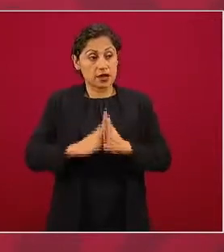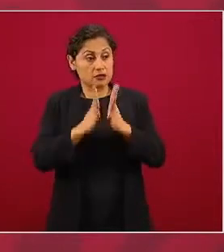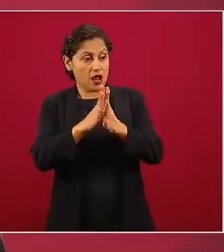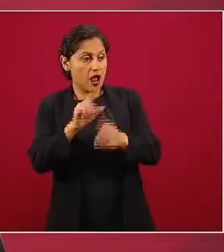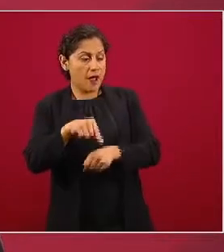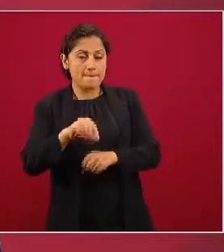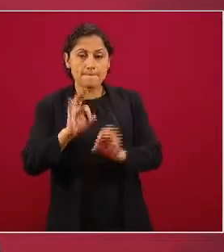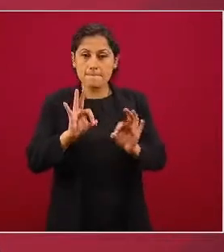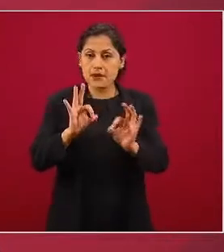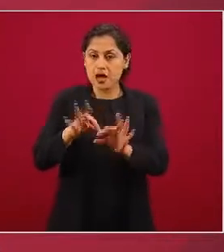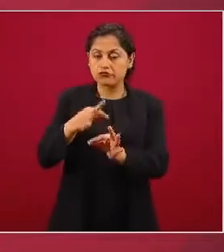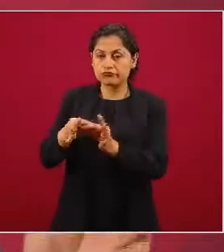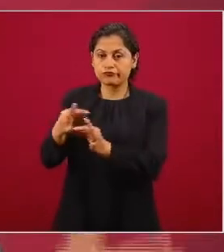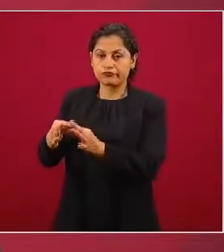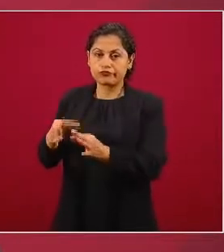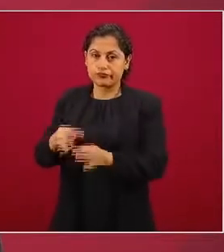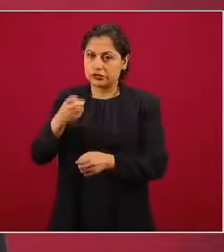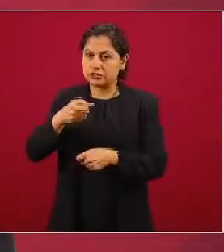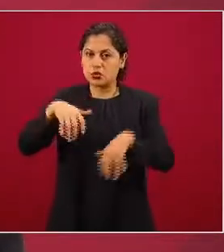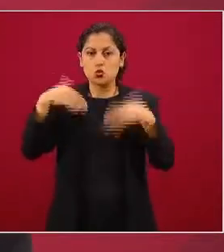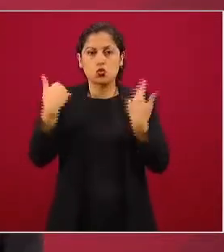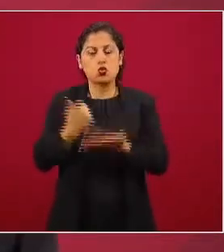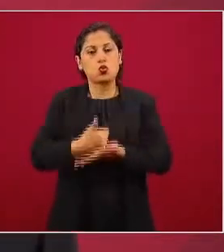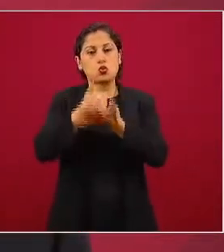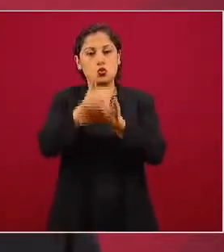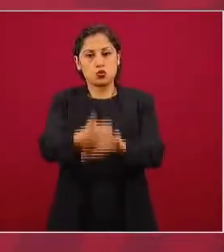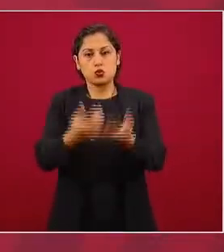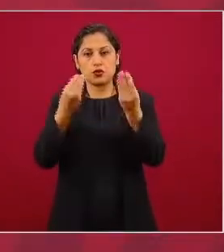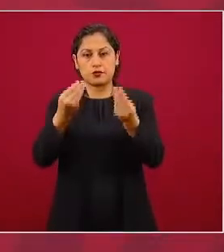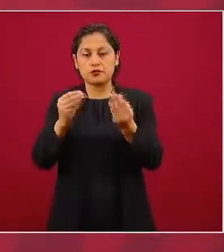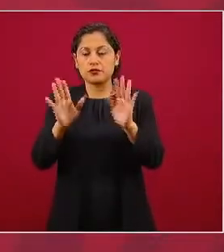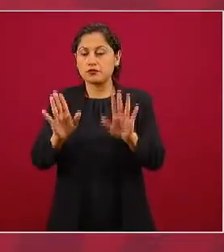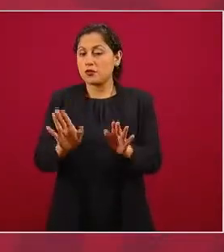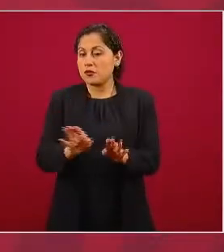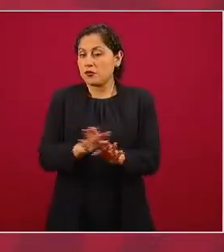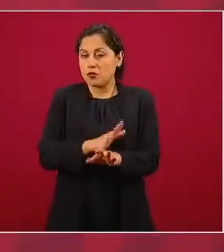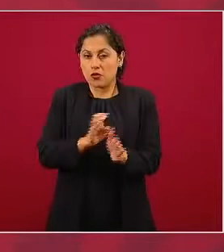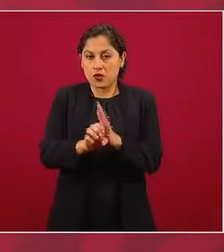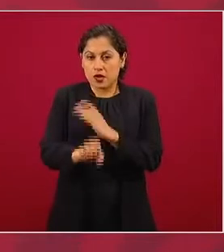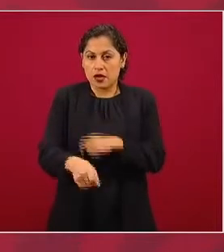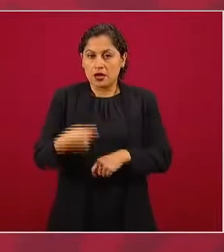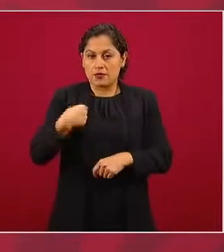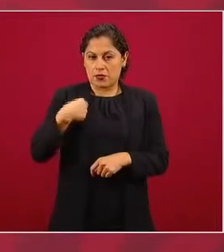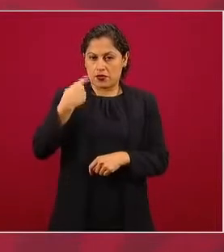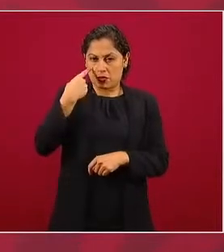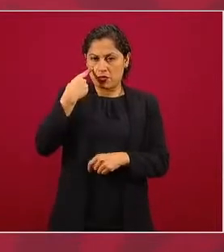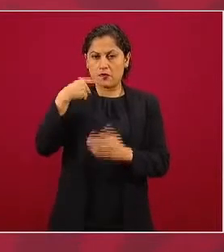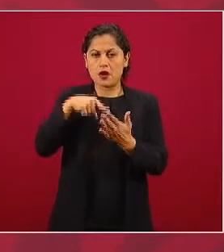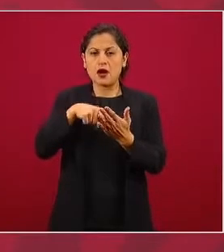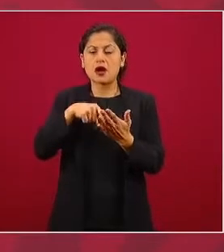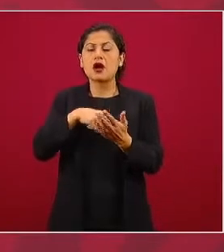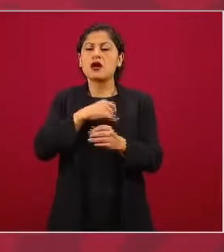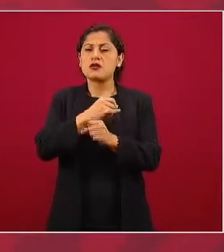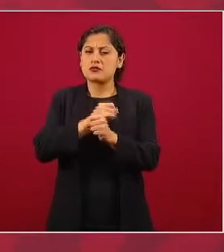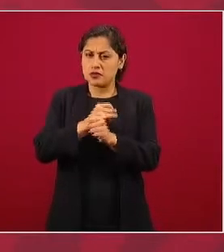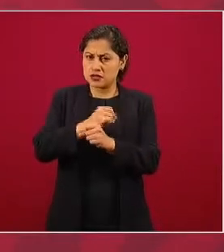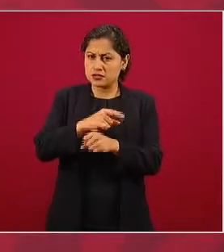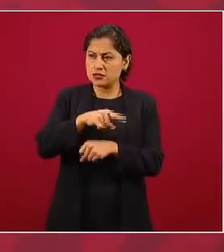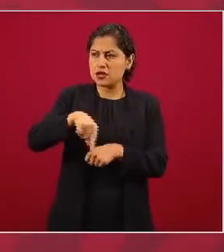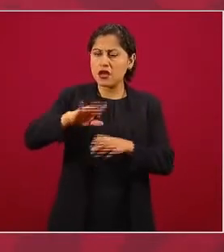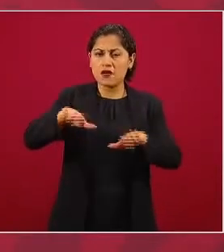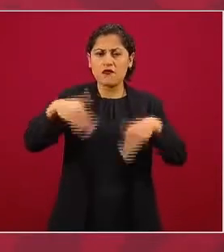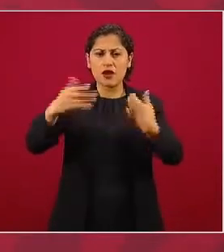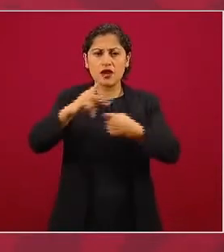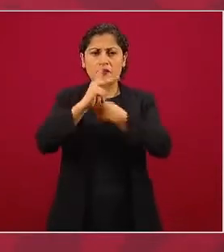¿cómo están los países en cuanto a enfermedades crónicas? Porque nosotros hemos